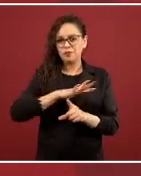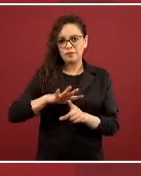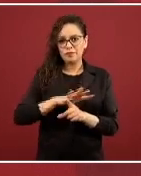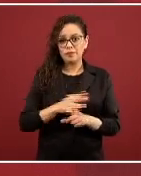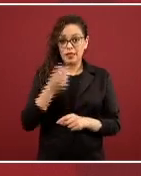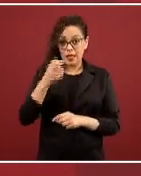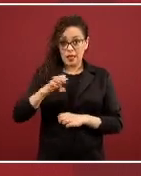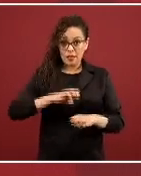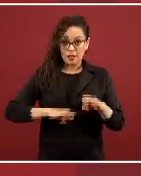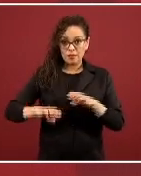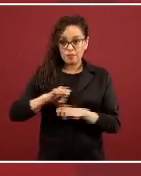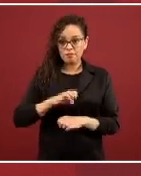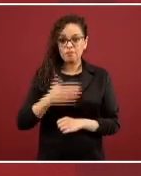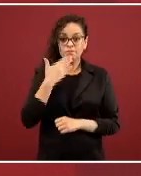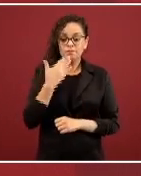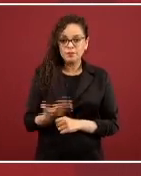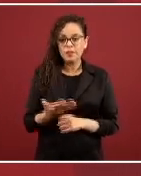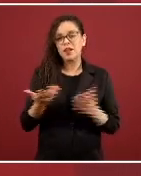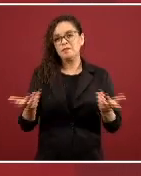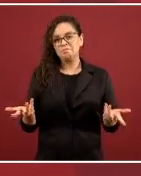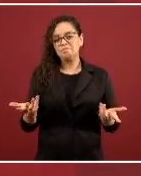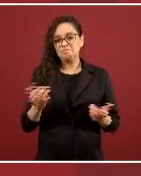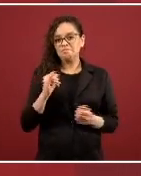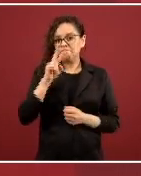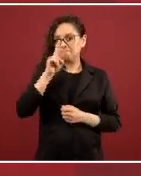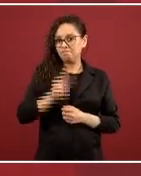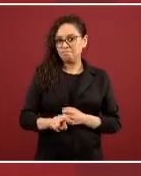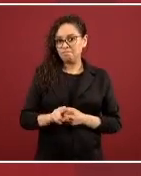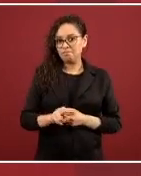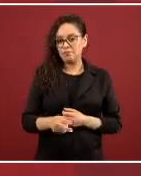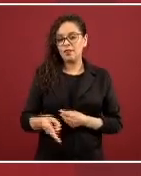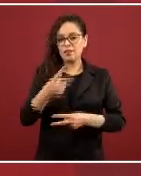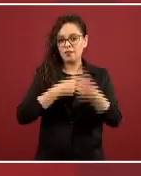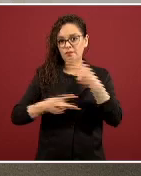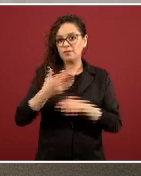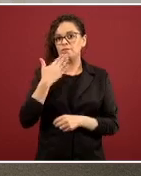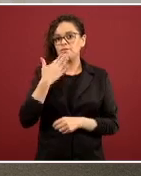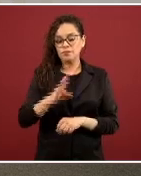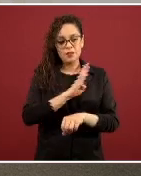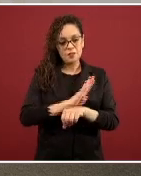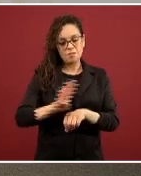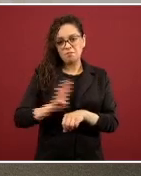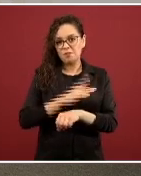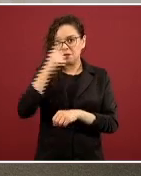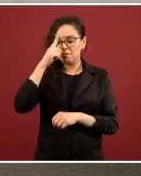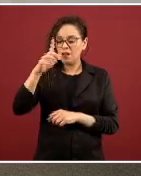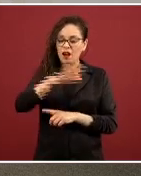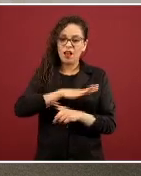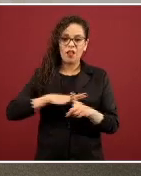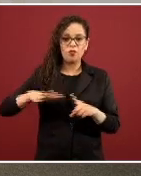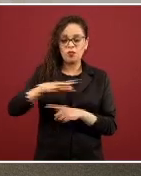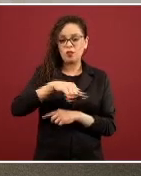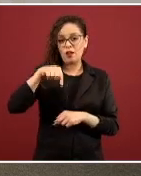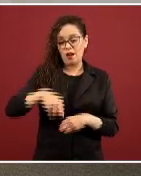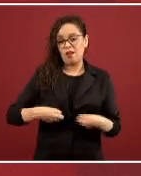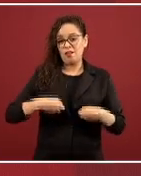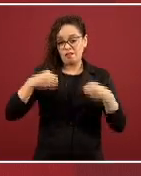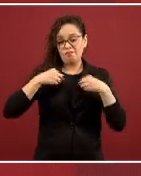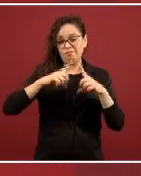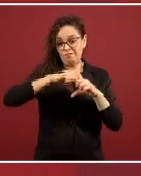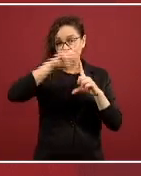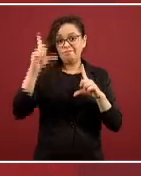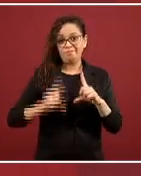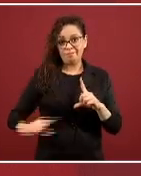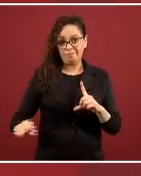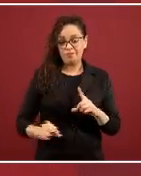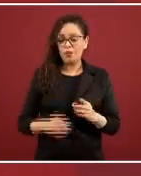se han sumado de esa manera, realmente nos están haciendo un beneficio a todas y todos los que vivimos en el país. Quedan todavía,